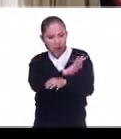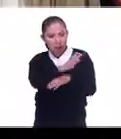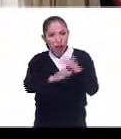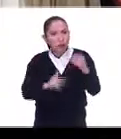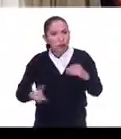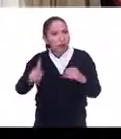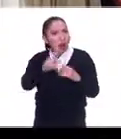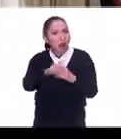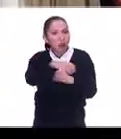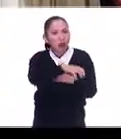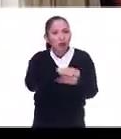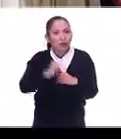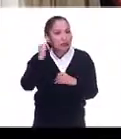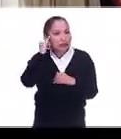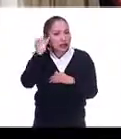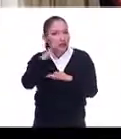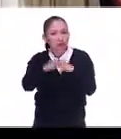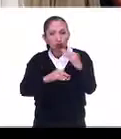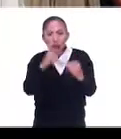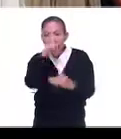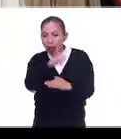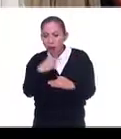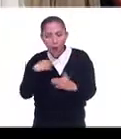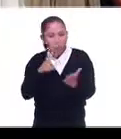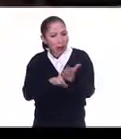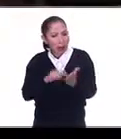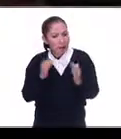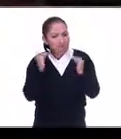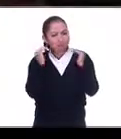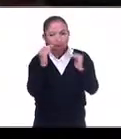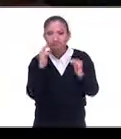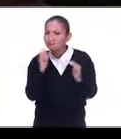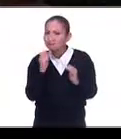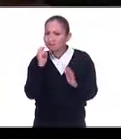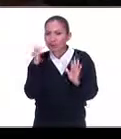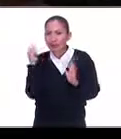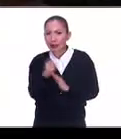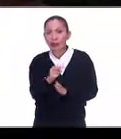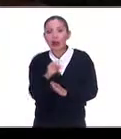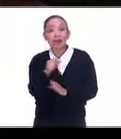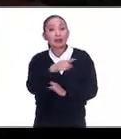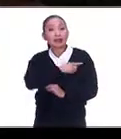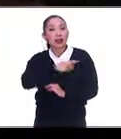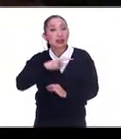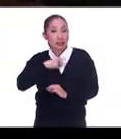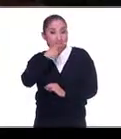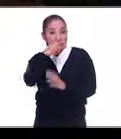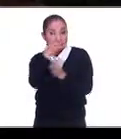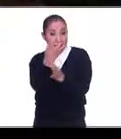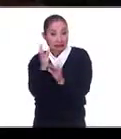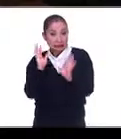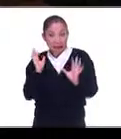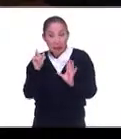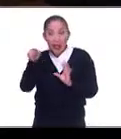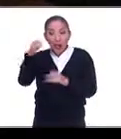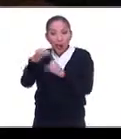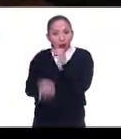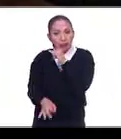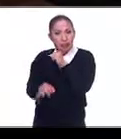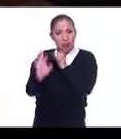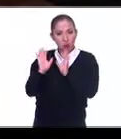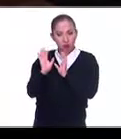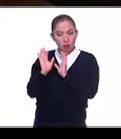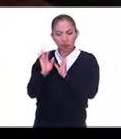indígenas, de todas las lenguas. Puso en valor esto. Tenemos que, se dice que se fue el último.